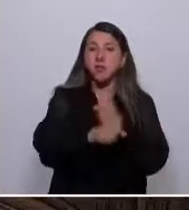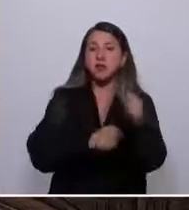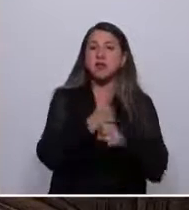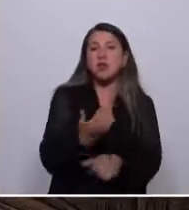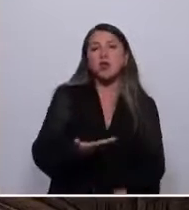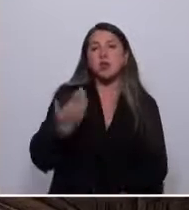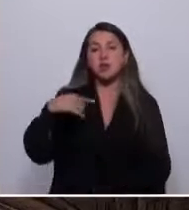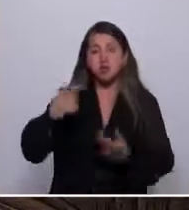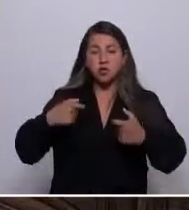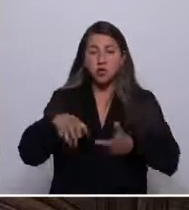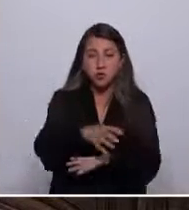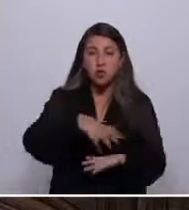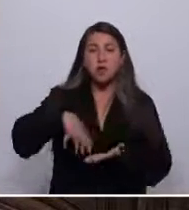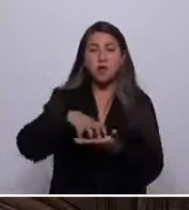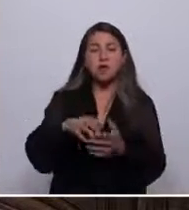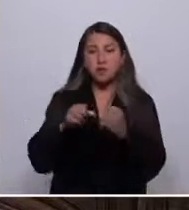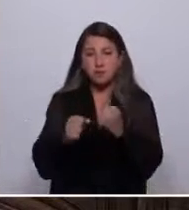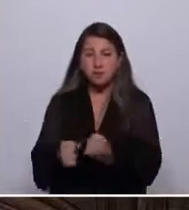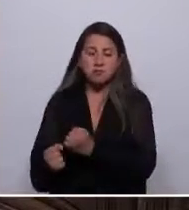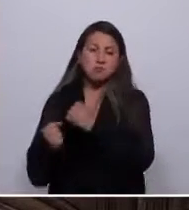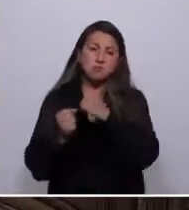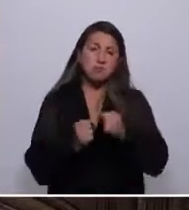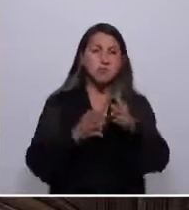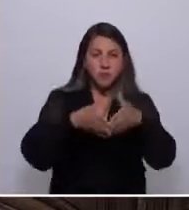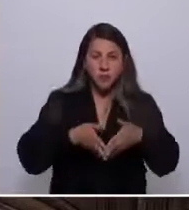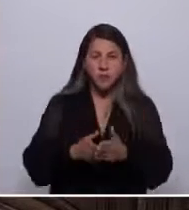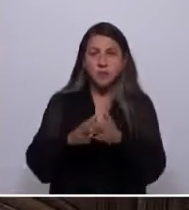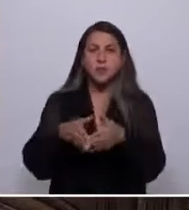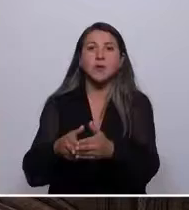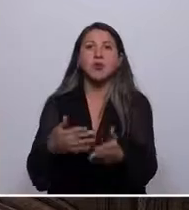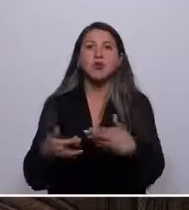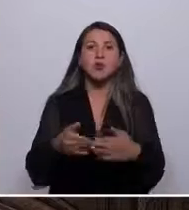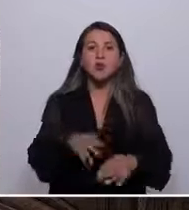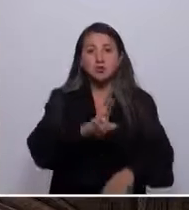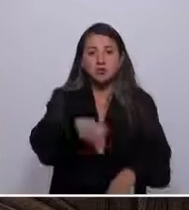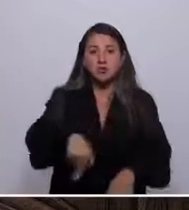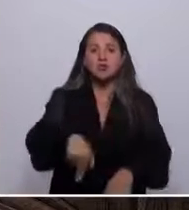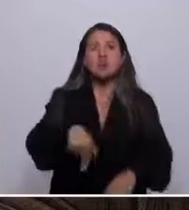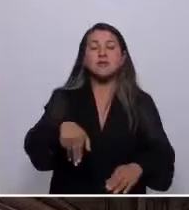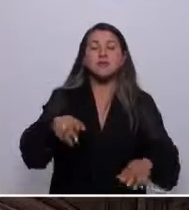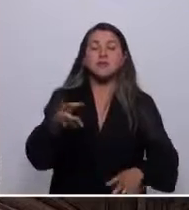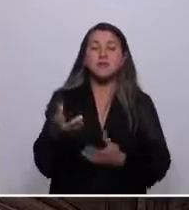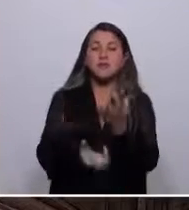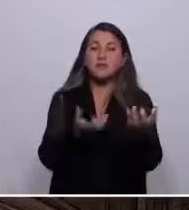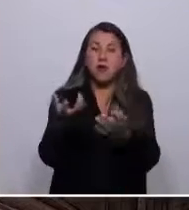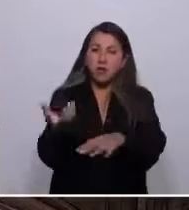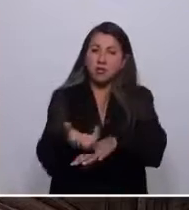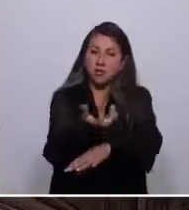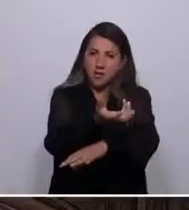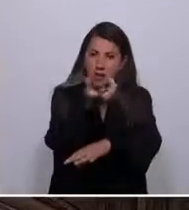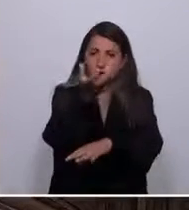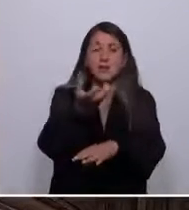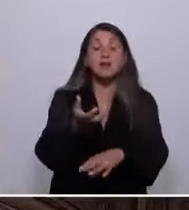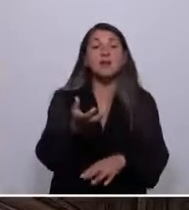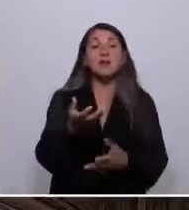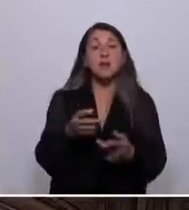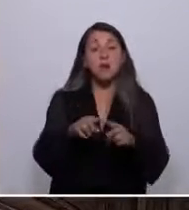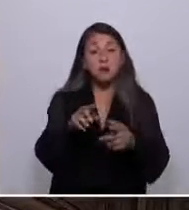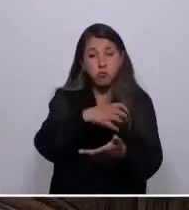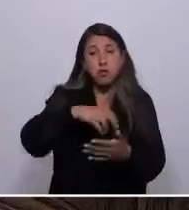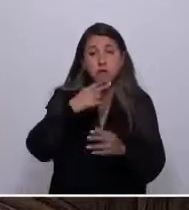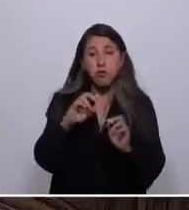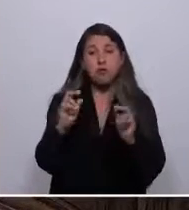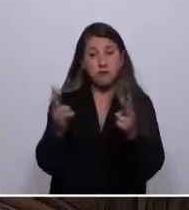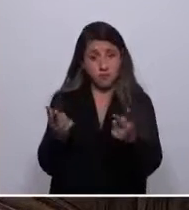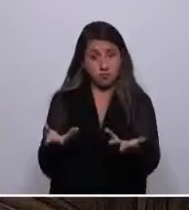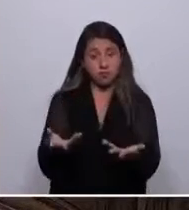Somos un pueblo canoero que hemos navegado los canales del sur de la tierra del fuego. Somos un pueblo vivo que, a pesar del proceso